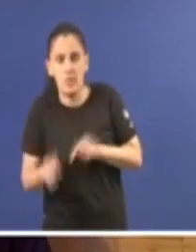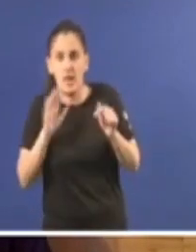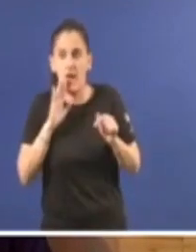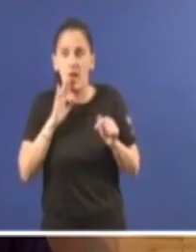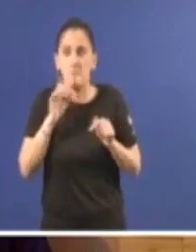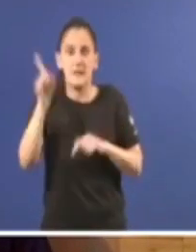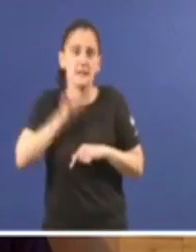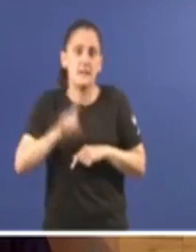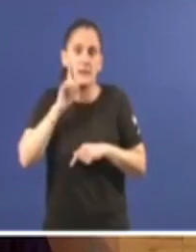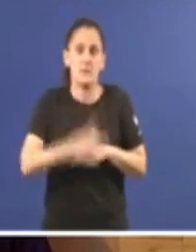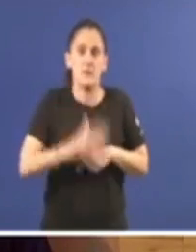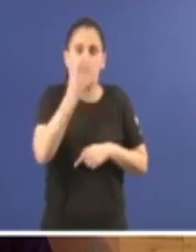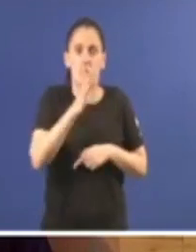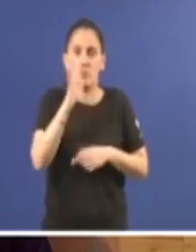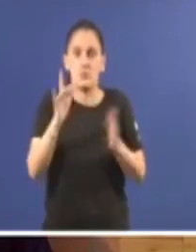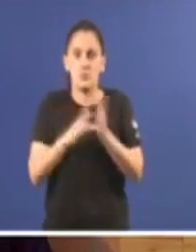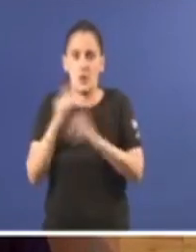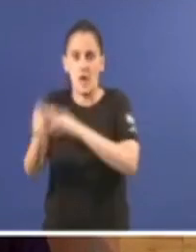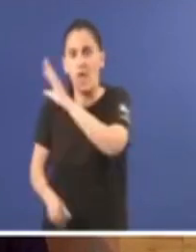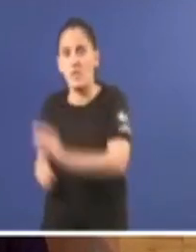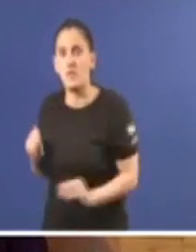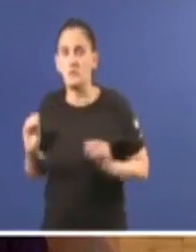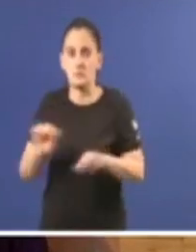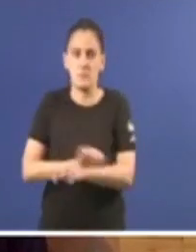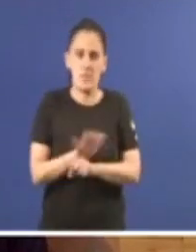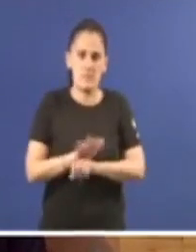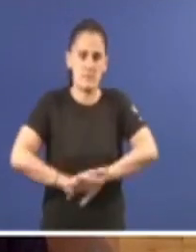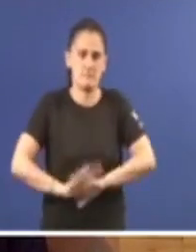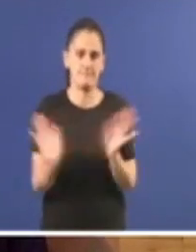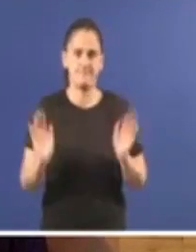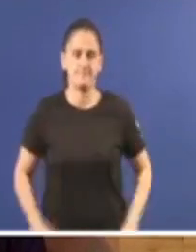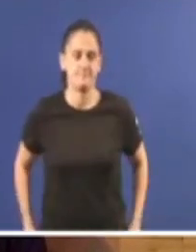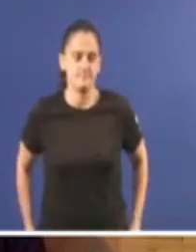difamación despois de todo o que fixeron nesta pandemia. Indecente.